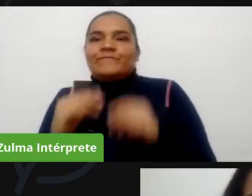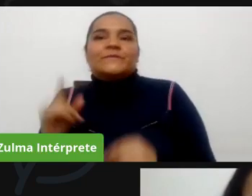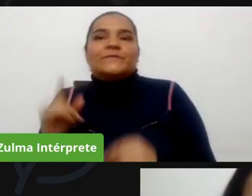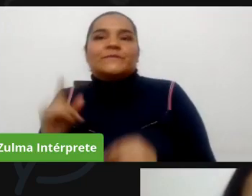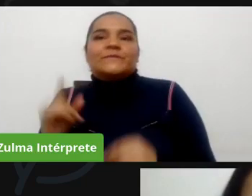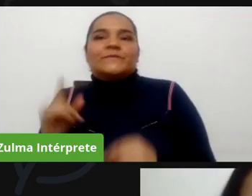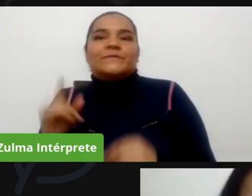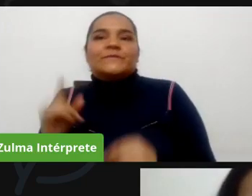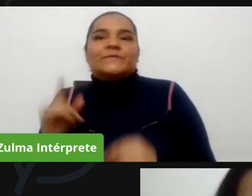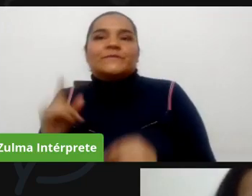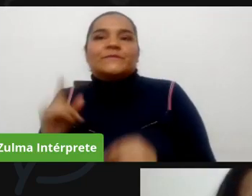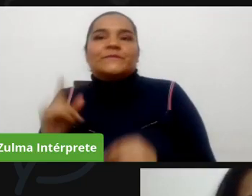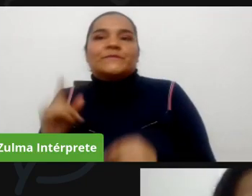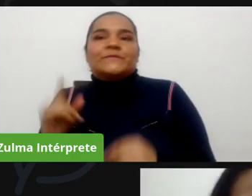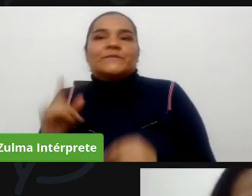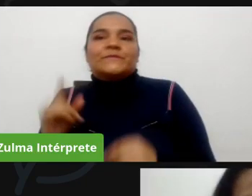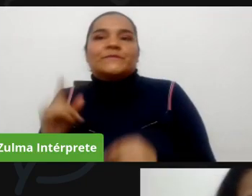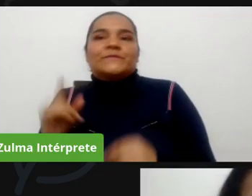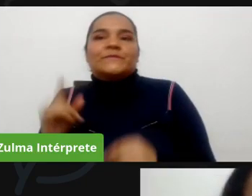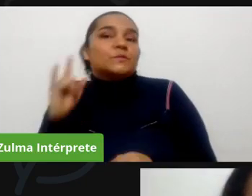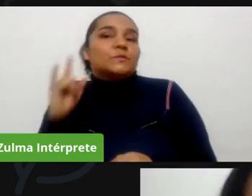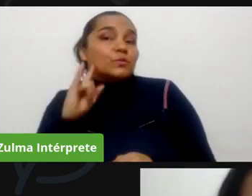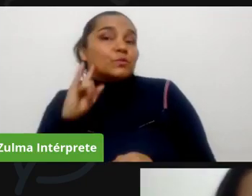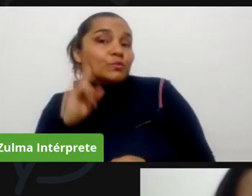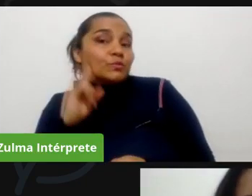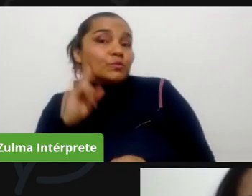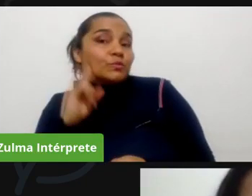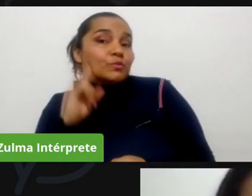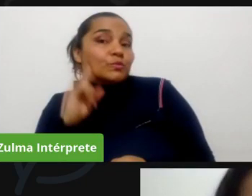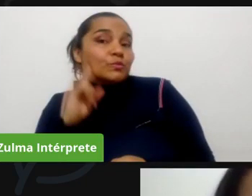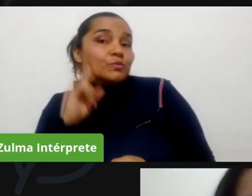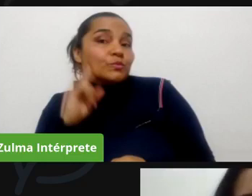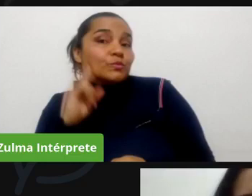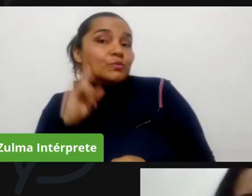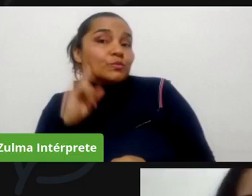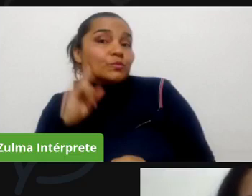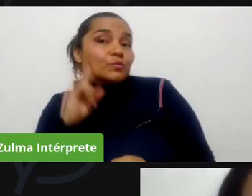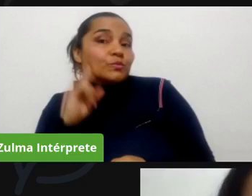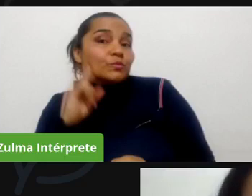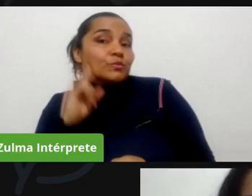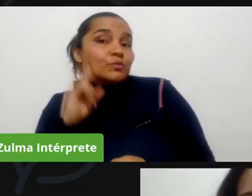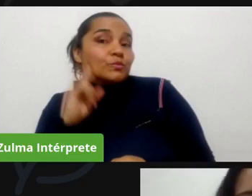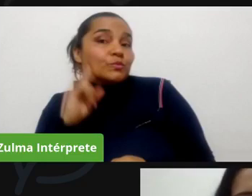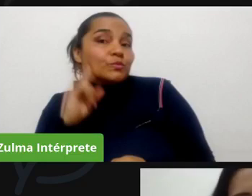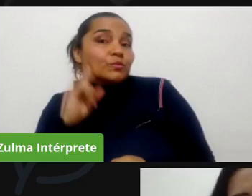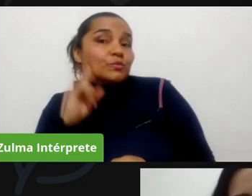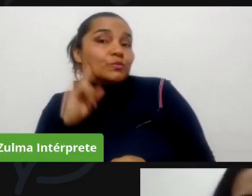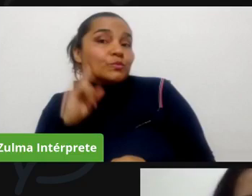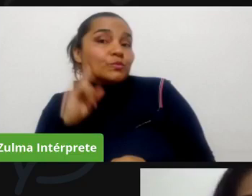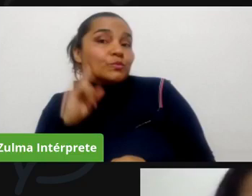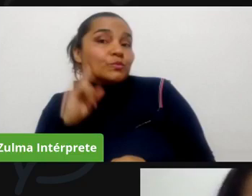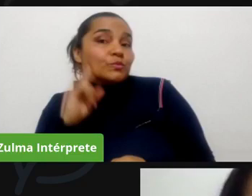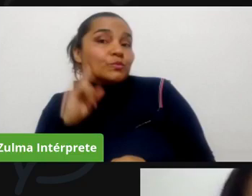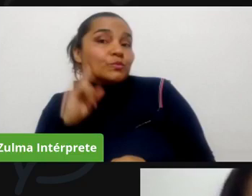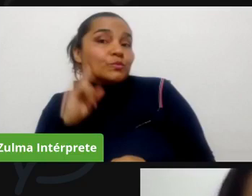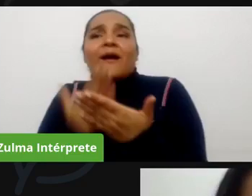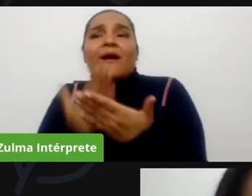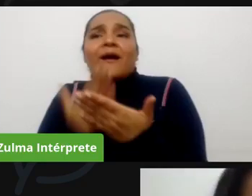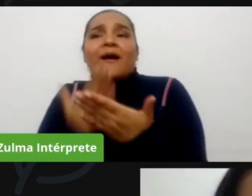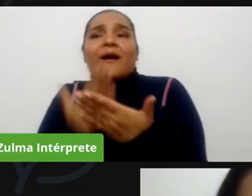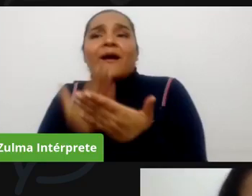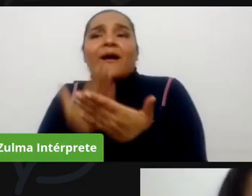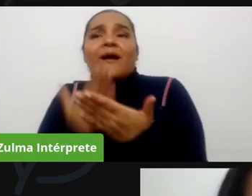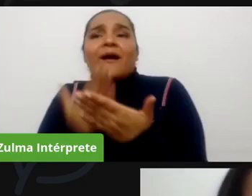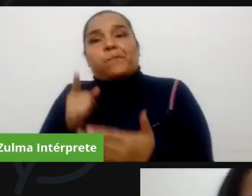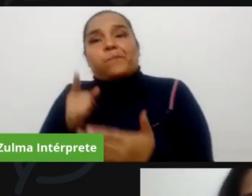a la mueve además que nos inspira mucho tu liderazgo el compromiso esa motivación tan